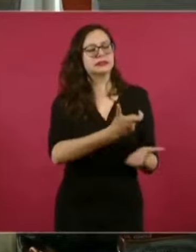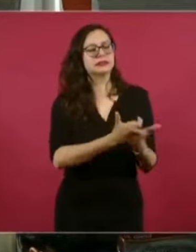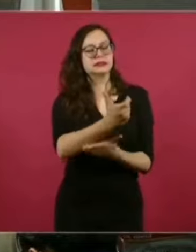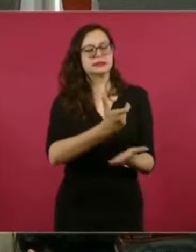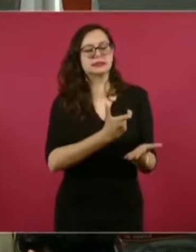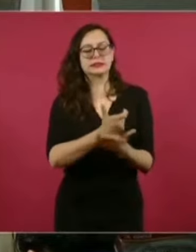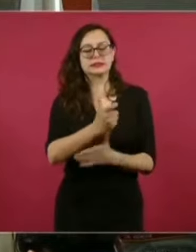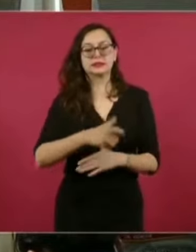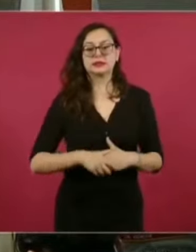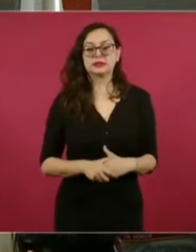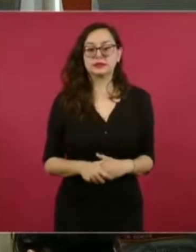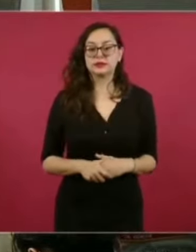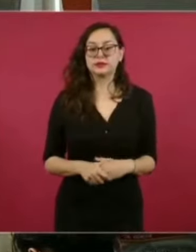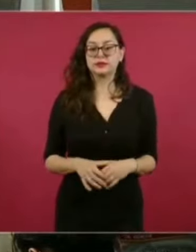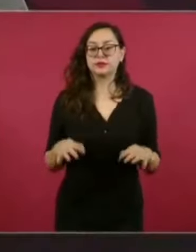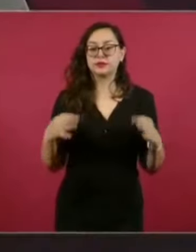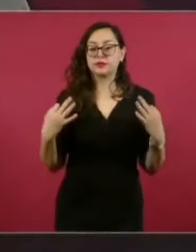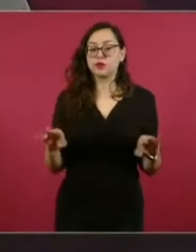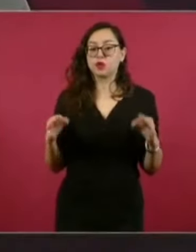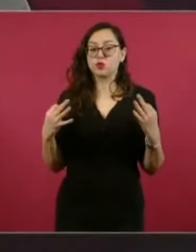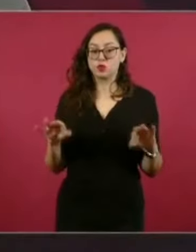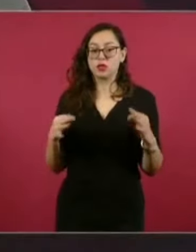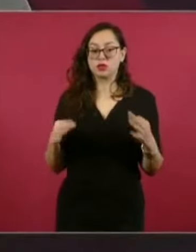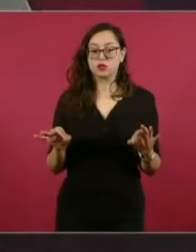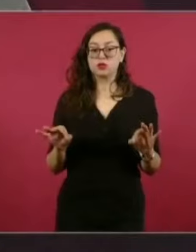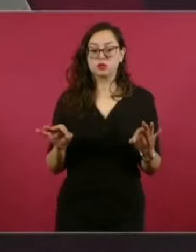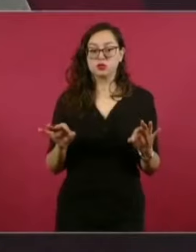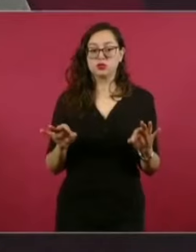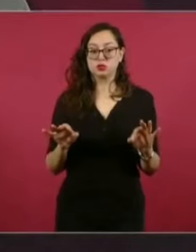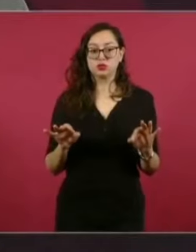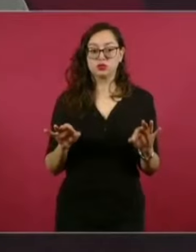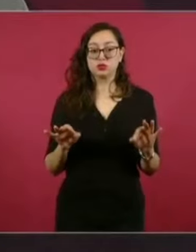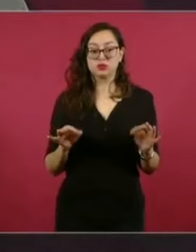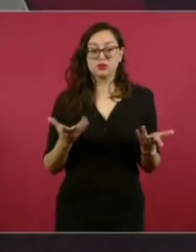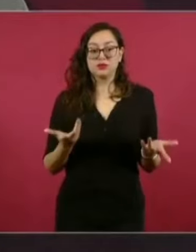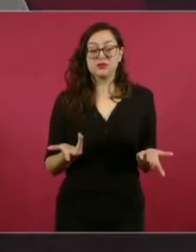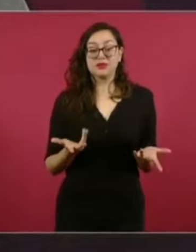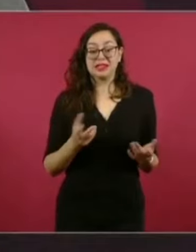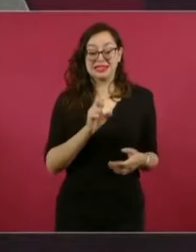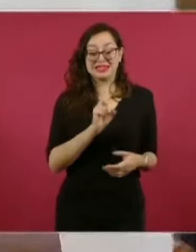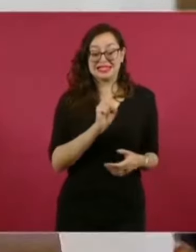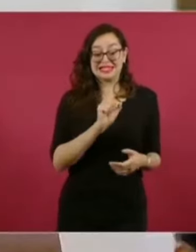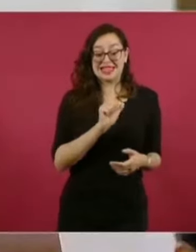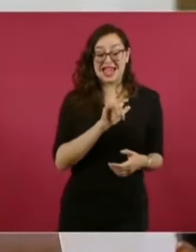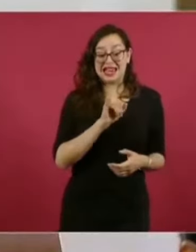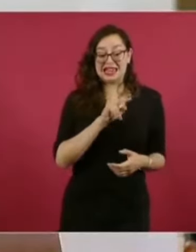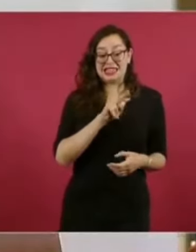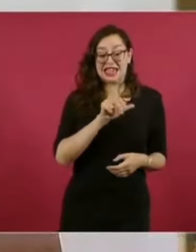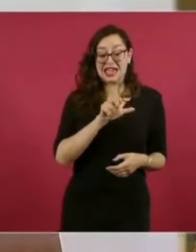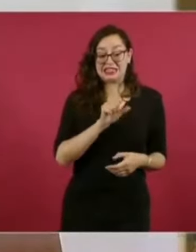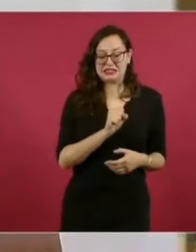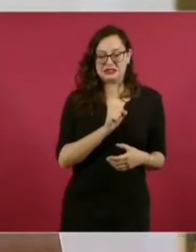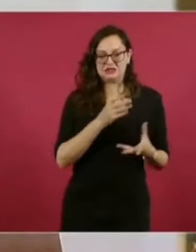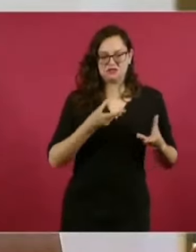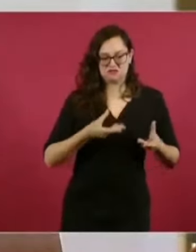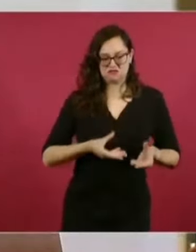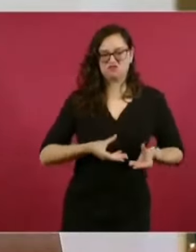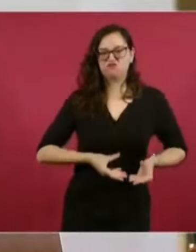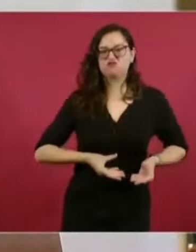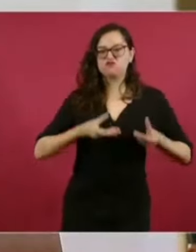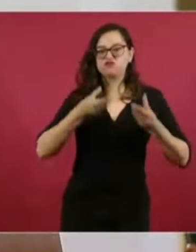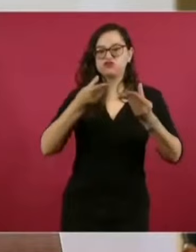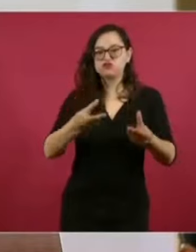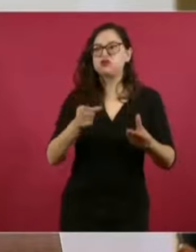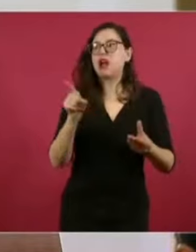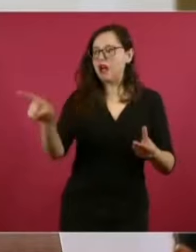documentos los entregó el mismo Salinas cuando